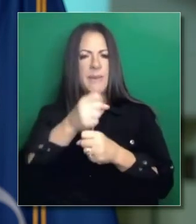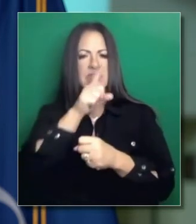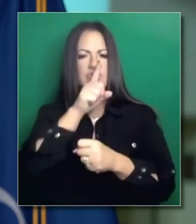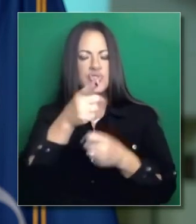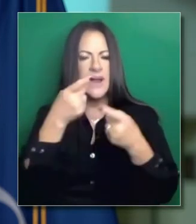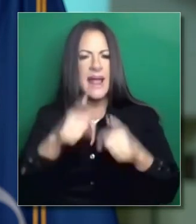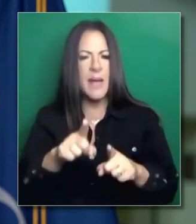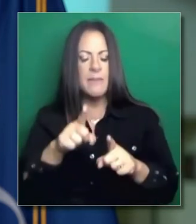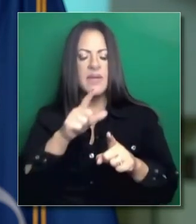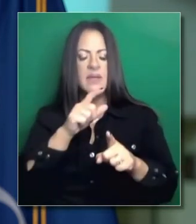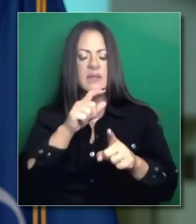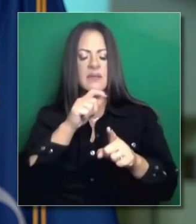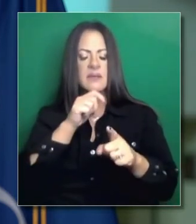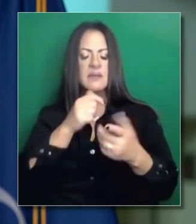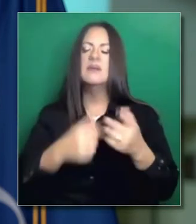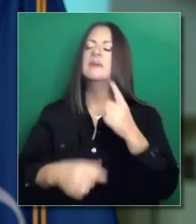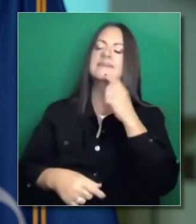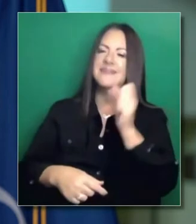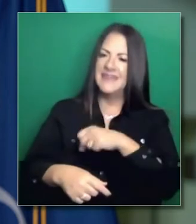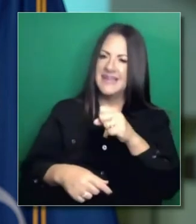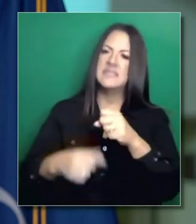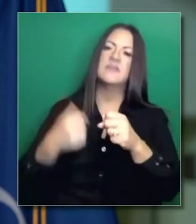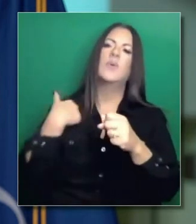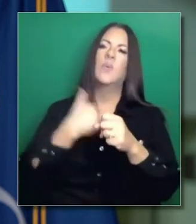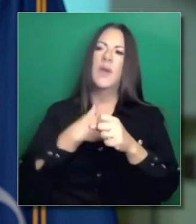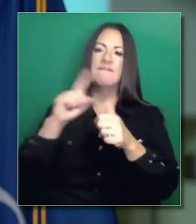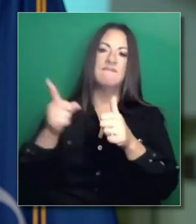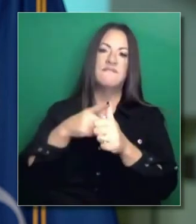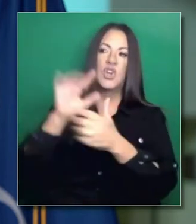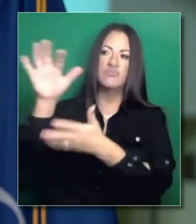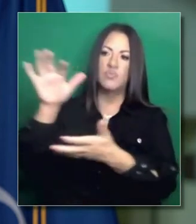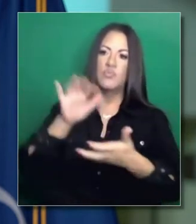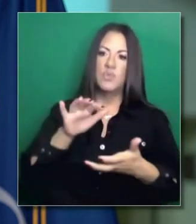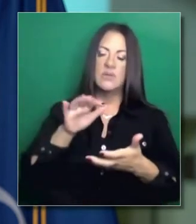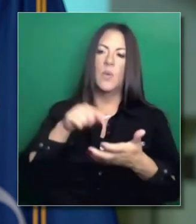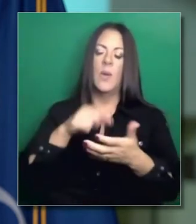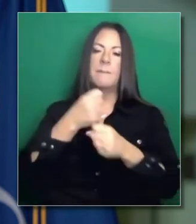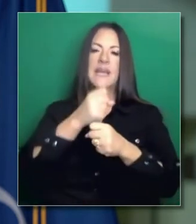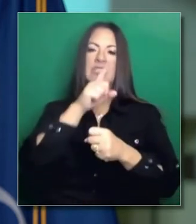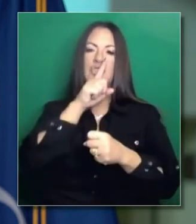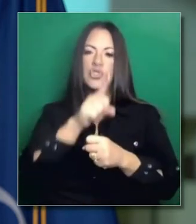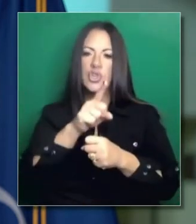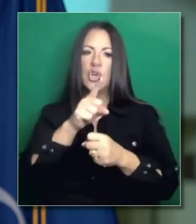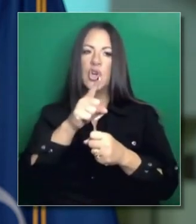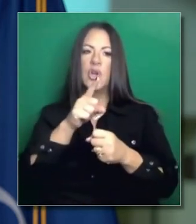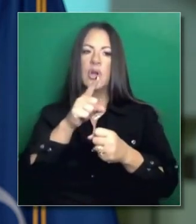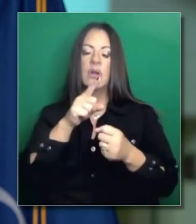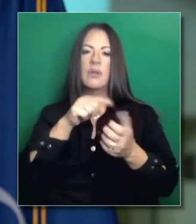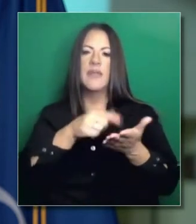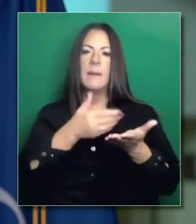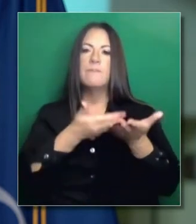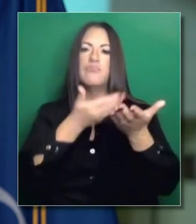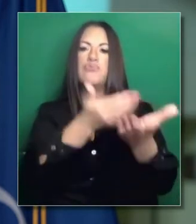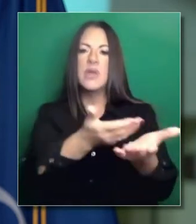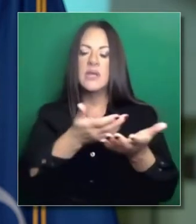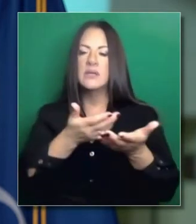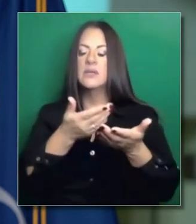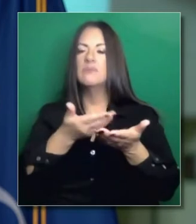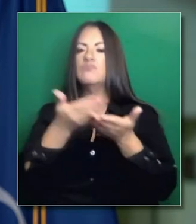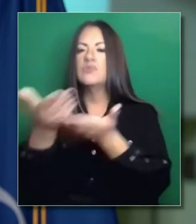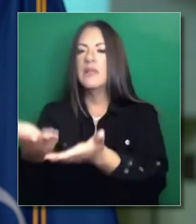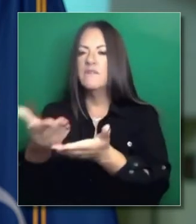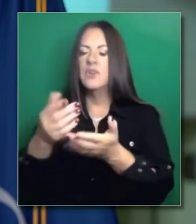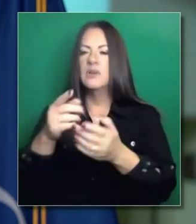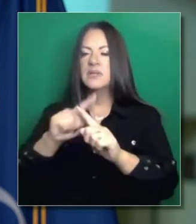Sí. Estamos tratando de evitar que eso suceda. Cuando surgieron estas instancias. Queríamos tratar de transferir esas